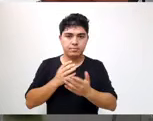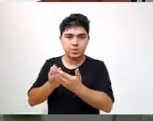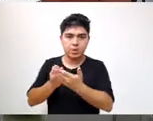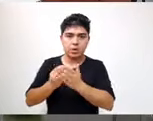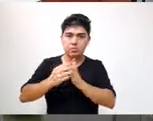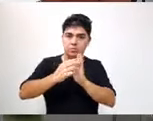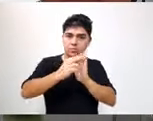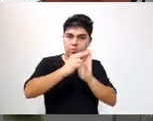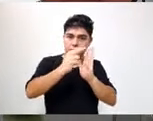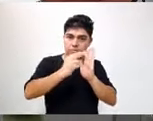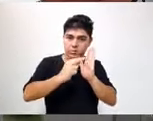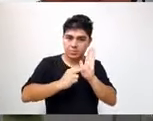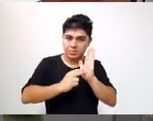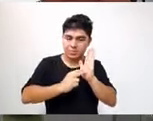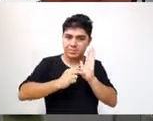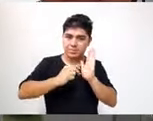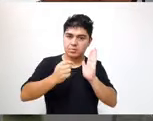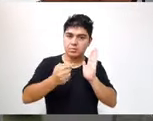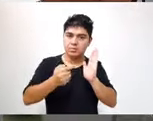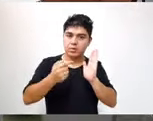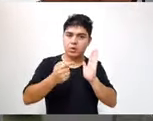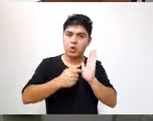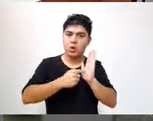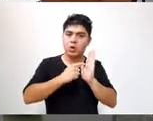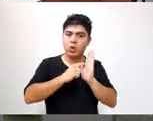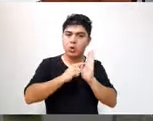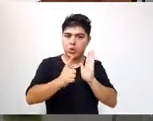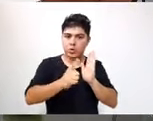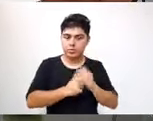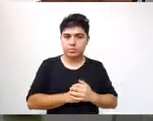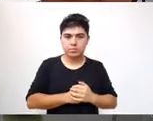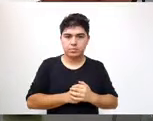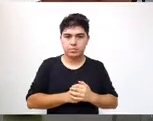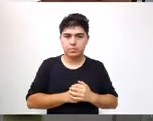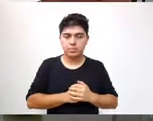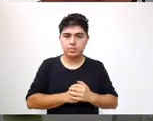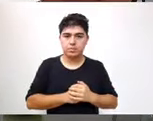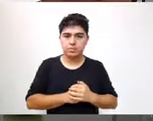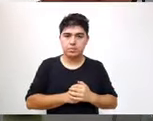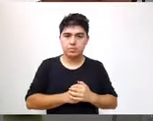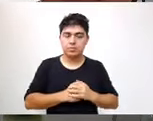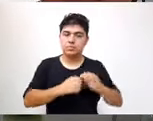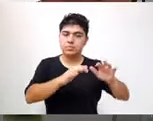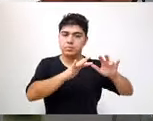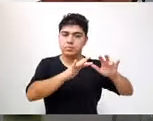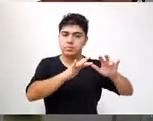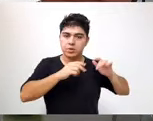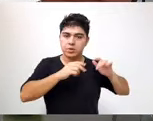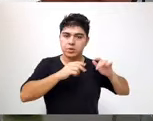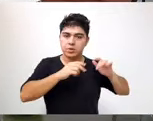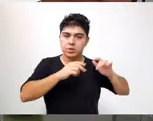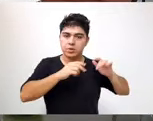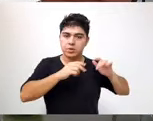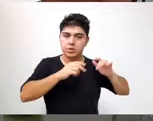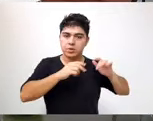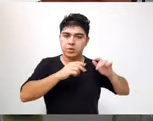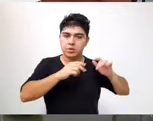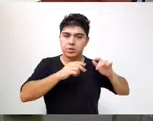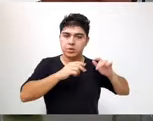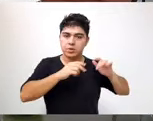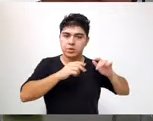lectura a las ordenanzas. Al expediente número 109 barra 2023